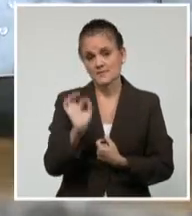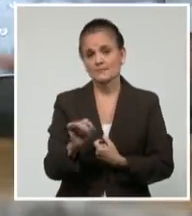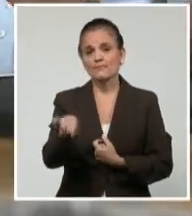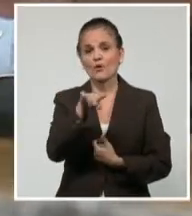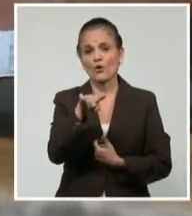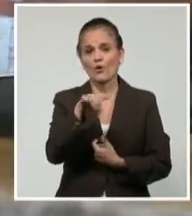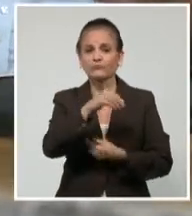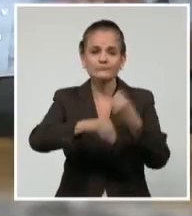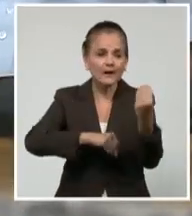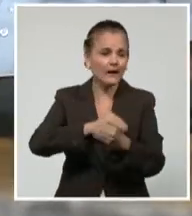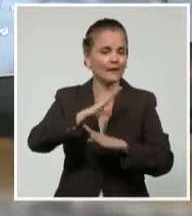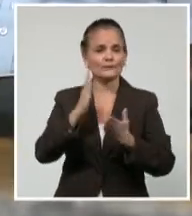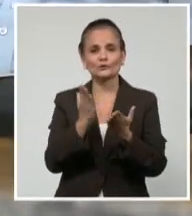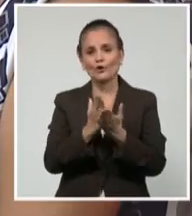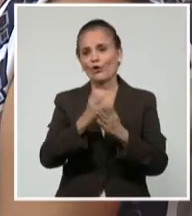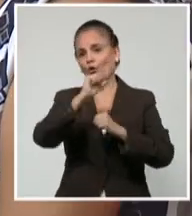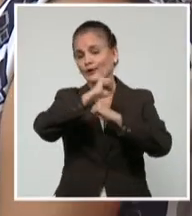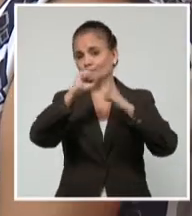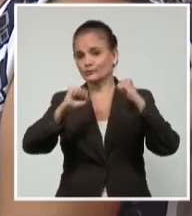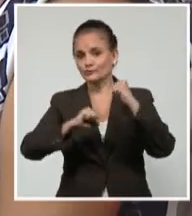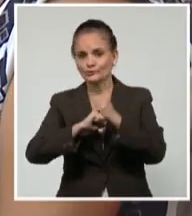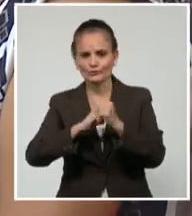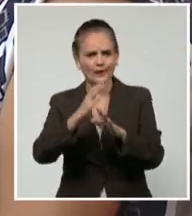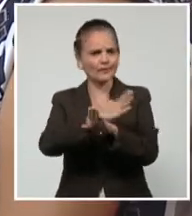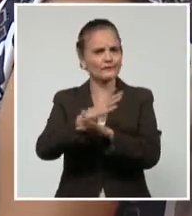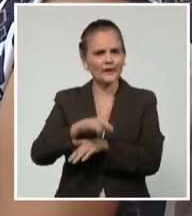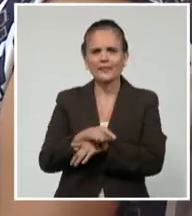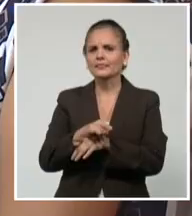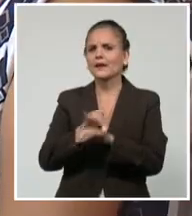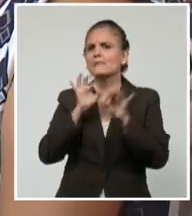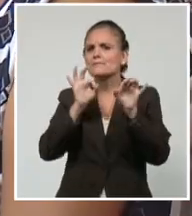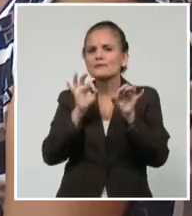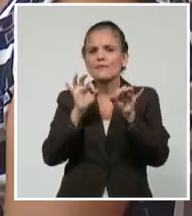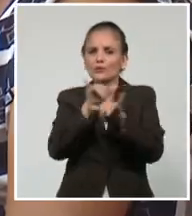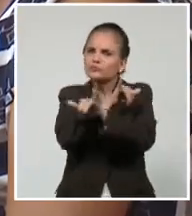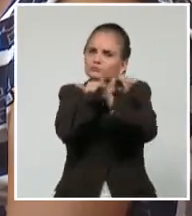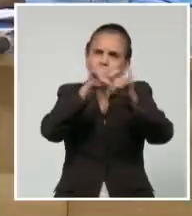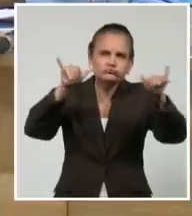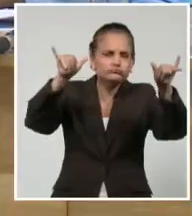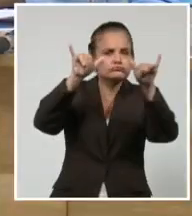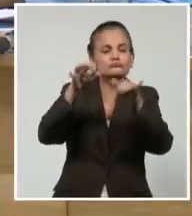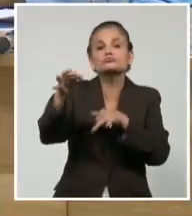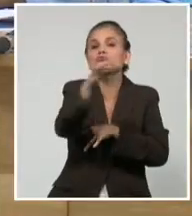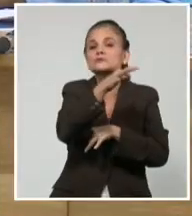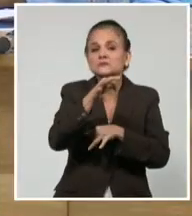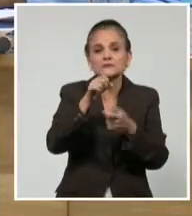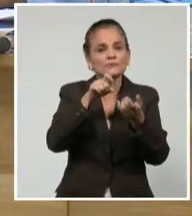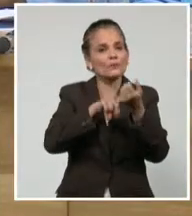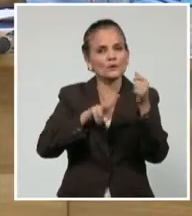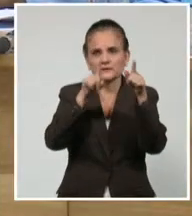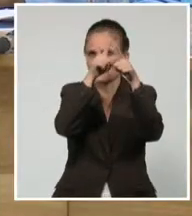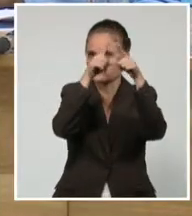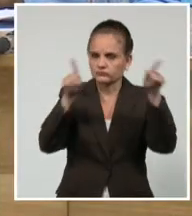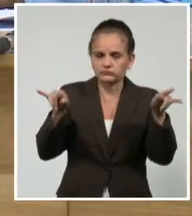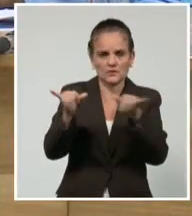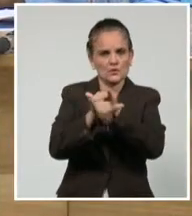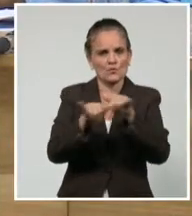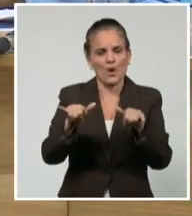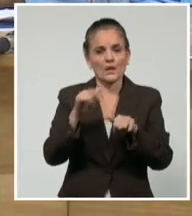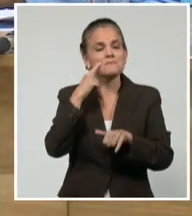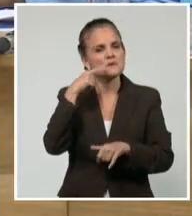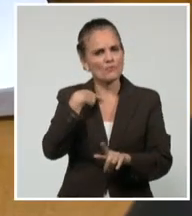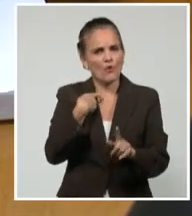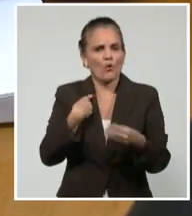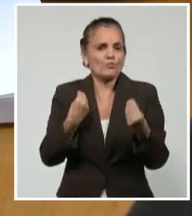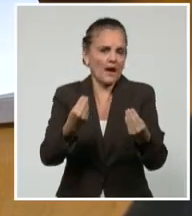gobierno a nivel central se multiplicará en las provincias y municipios para lograr desarrollo y racionalidad. Desde Villa Clara,